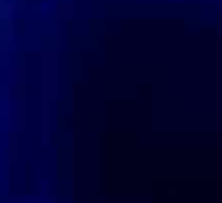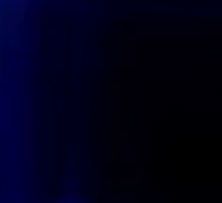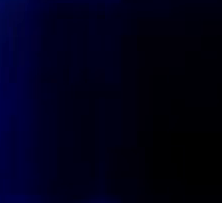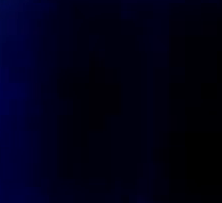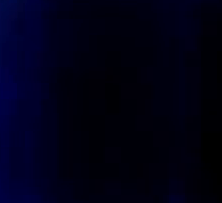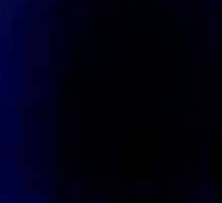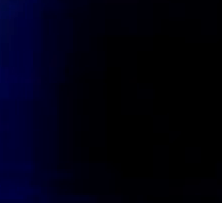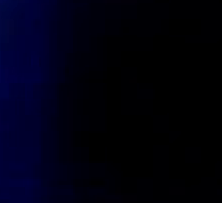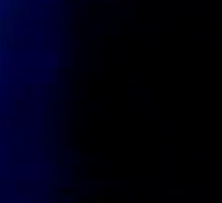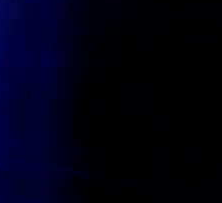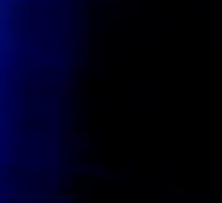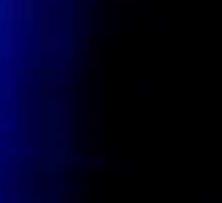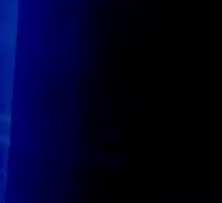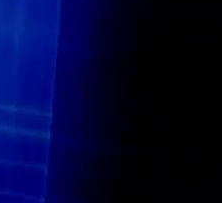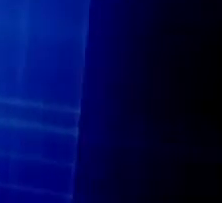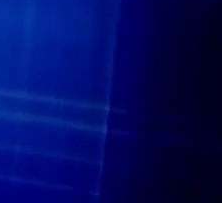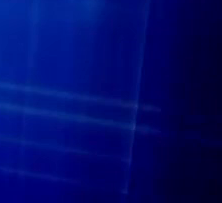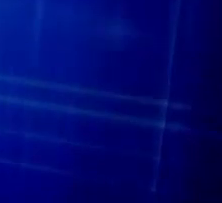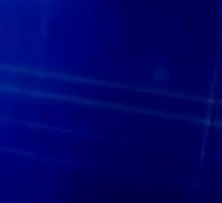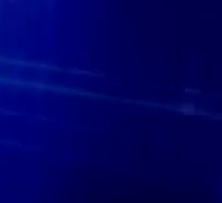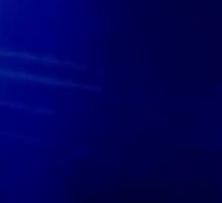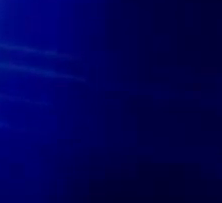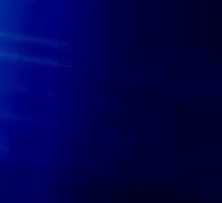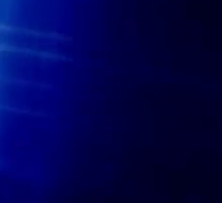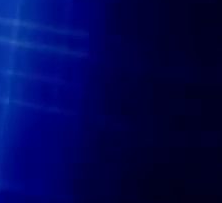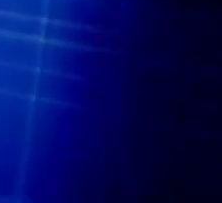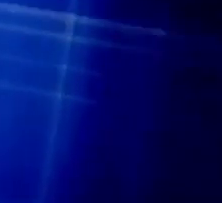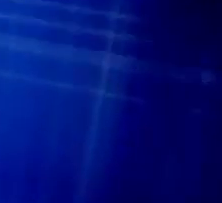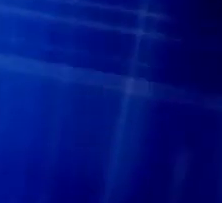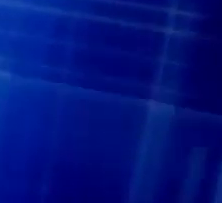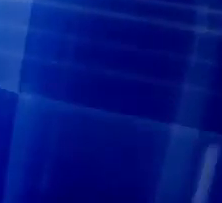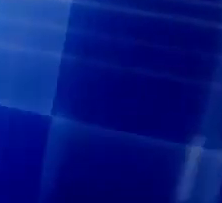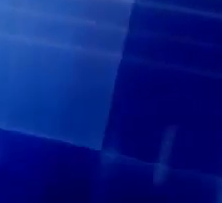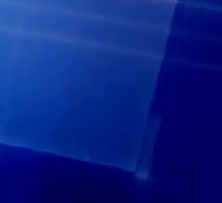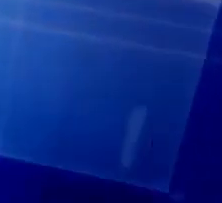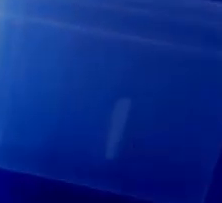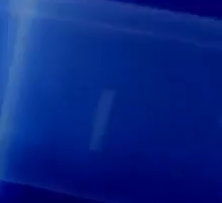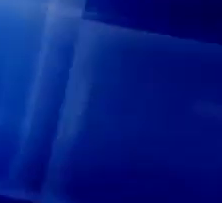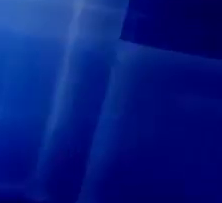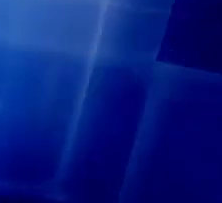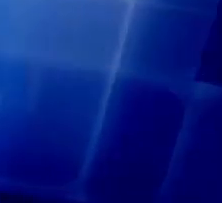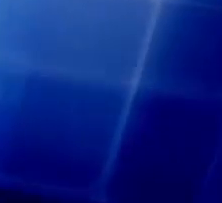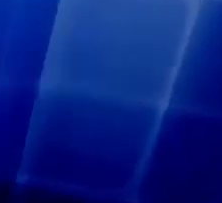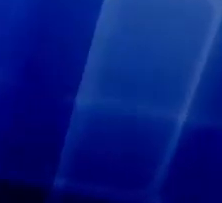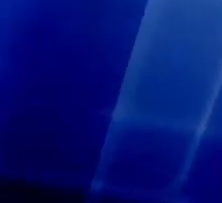Con vehemencia Creyendo Verdaderamente En tu palabra